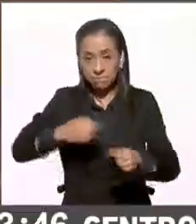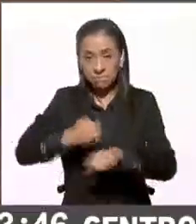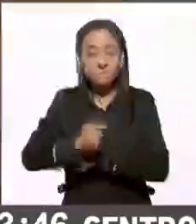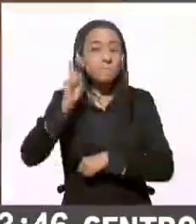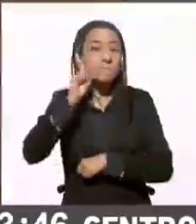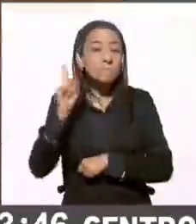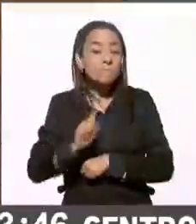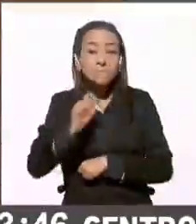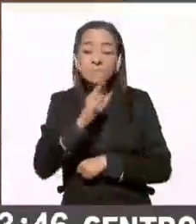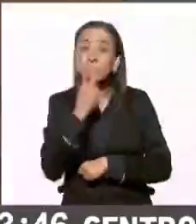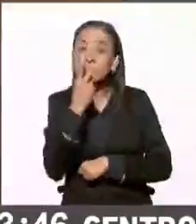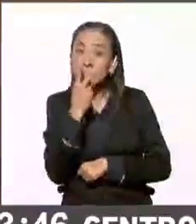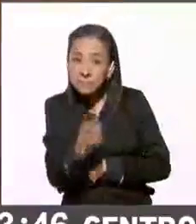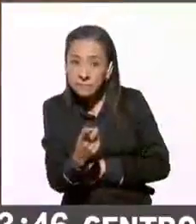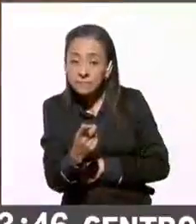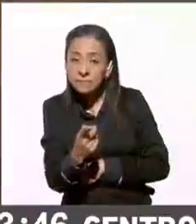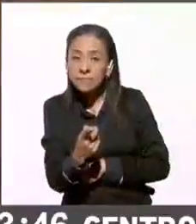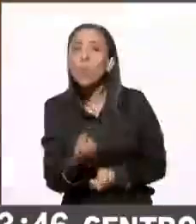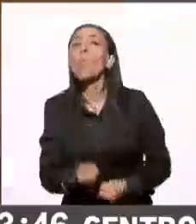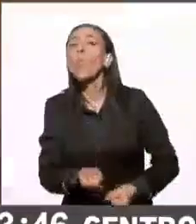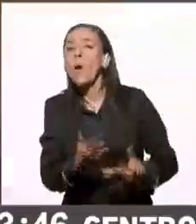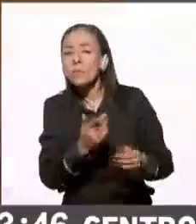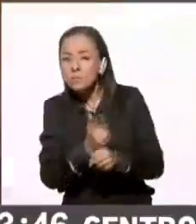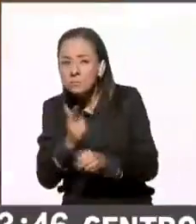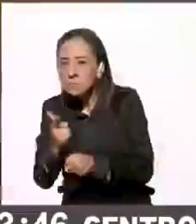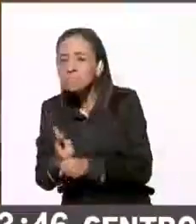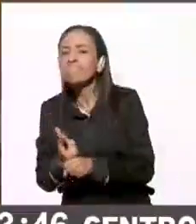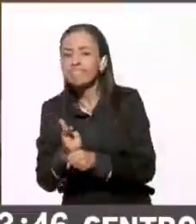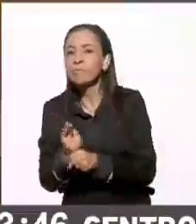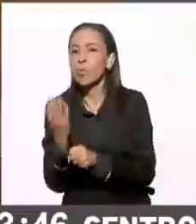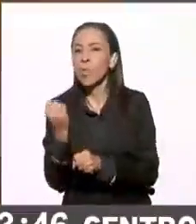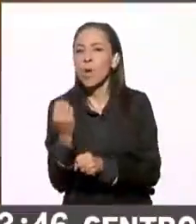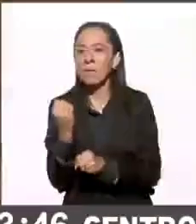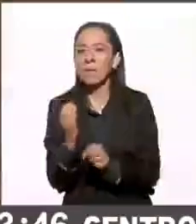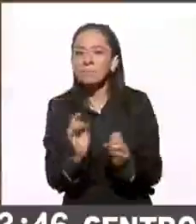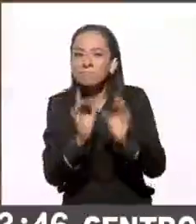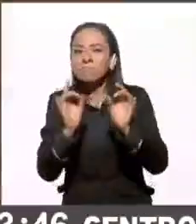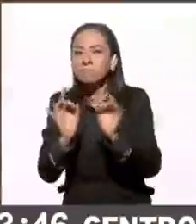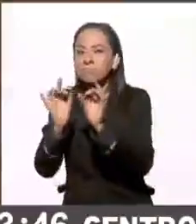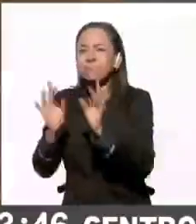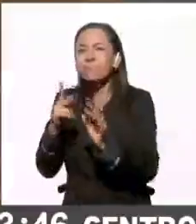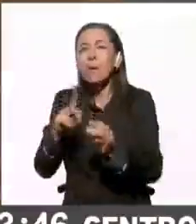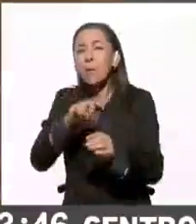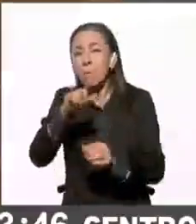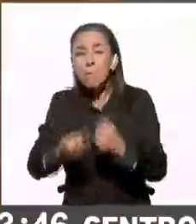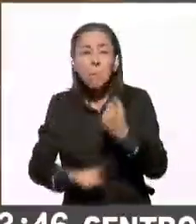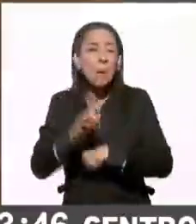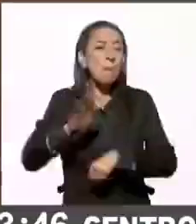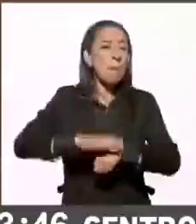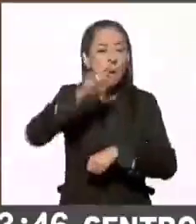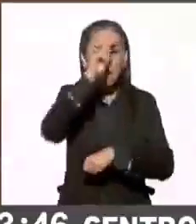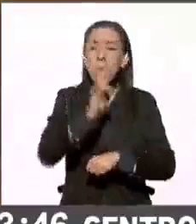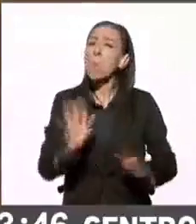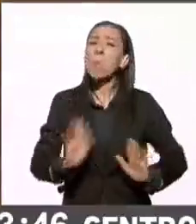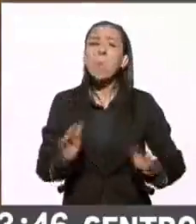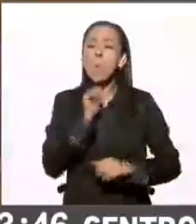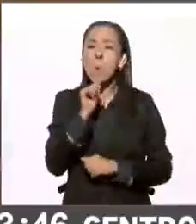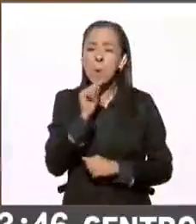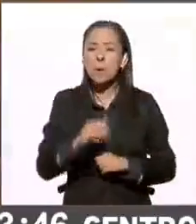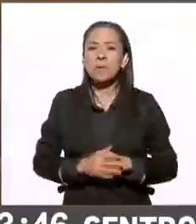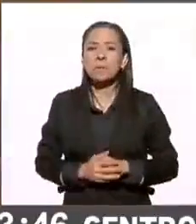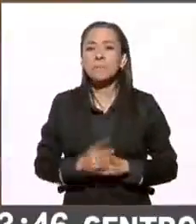fueron nueve los que se registraron sin mayor problema. También decir que de las 2